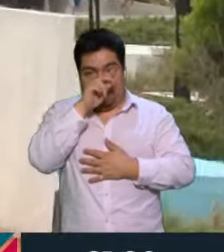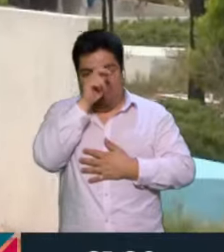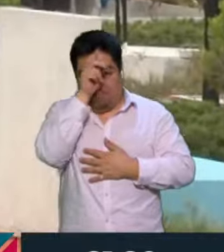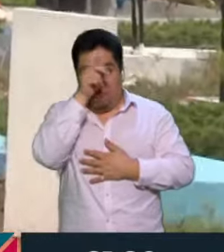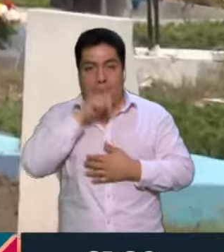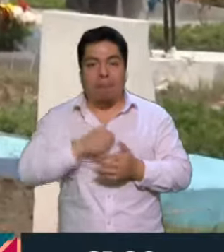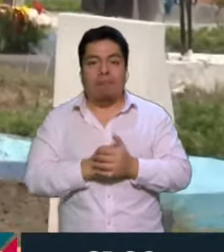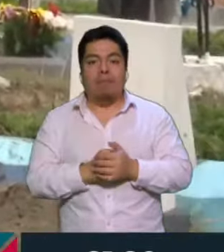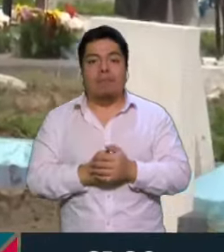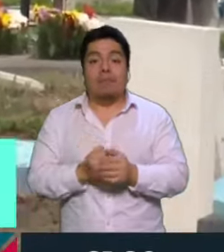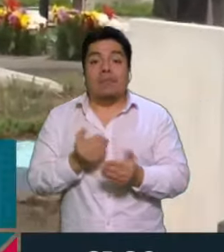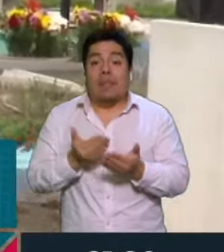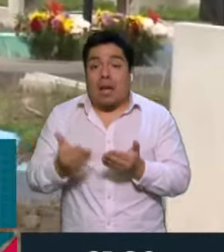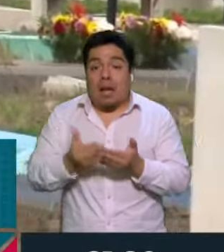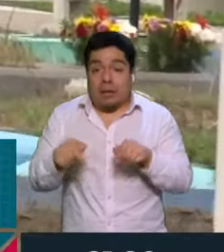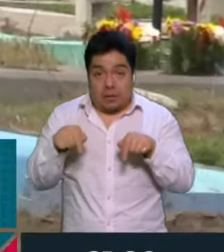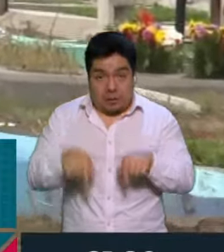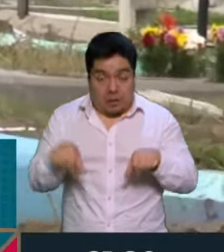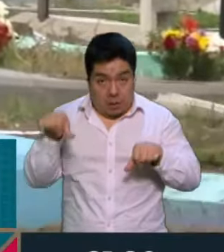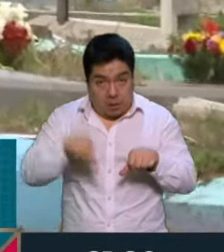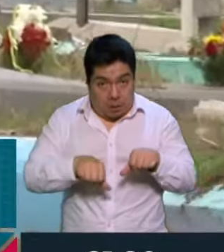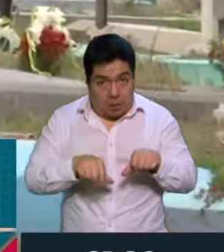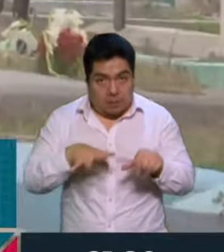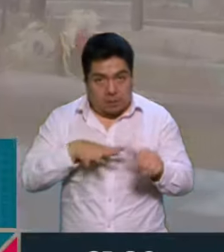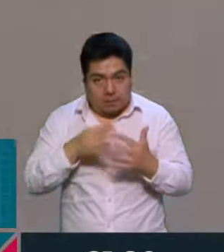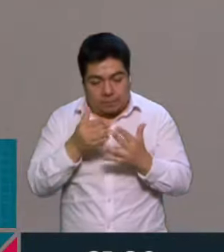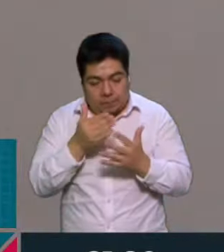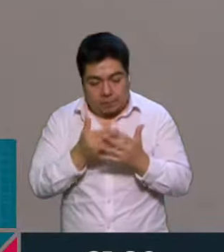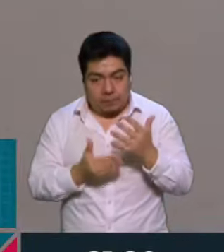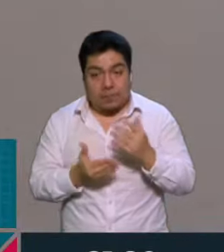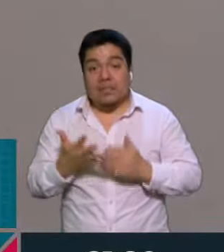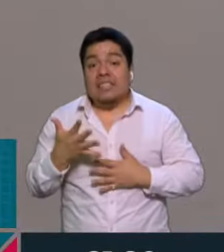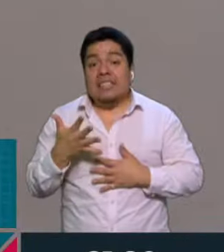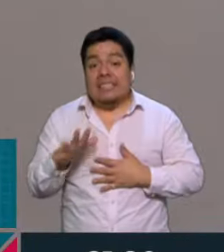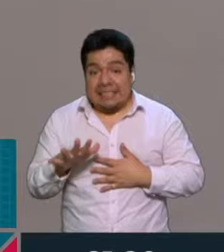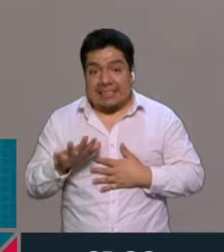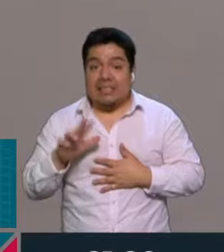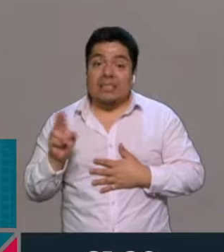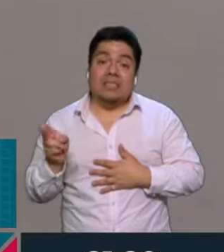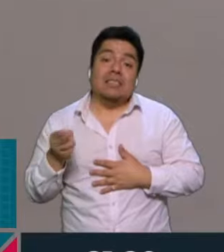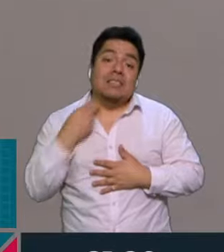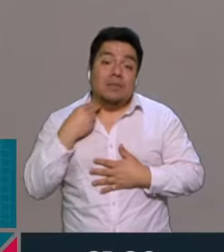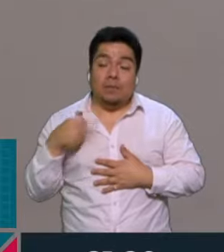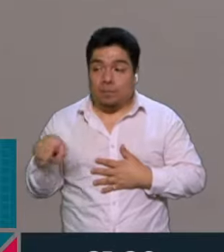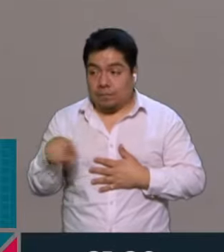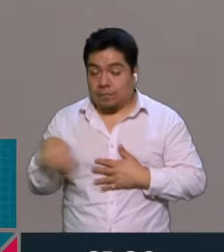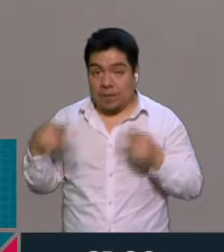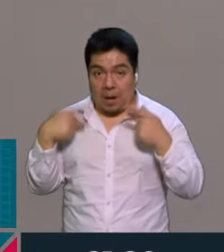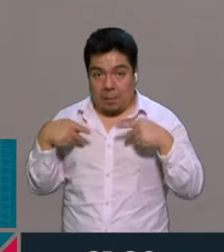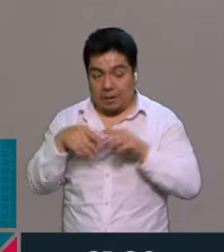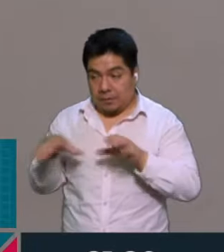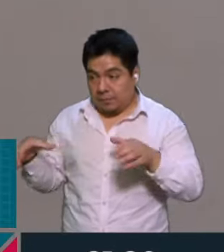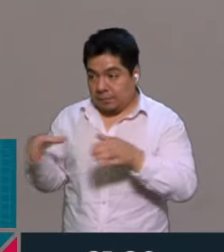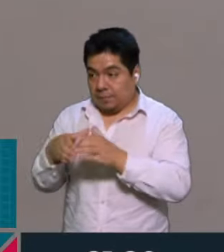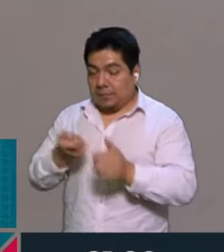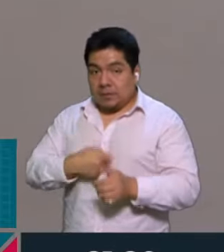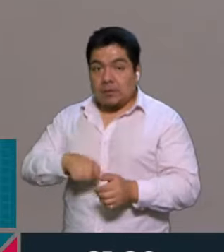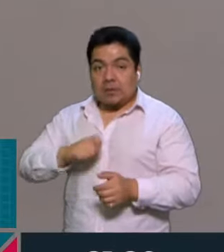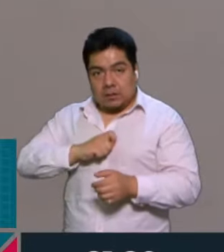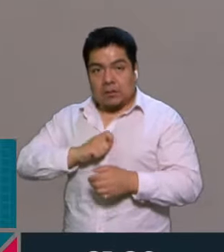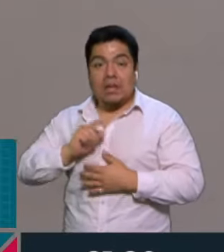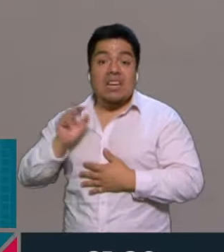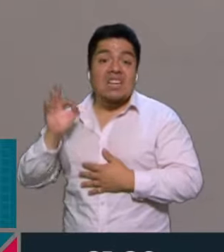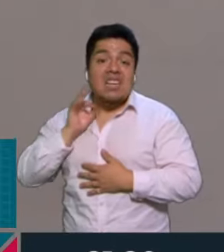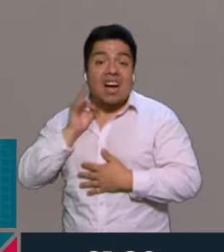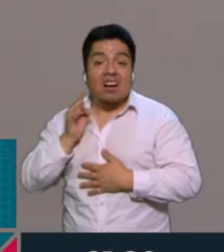Hasta el día de hoy se tiene registro de 10 asesinatos cometidos en contra de personas trans y la Fiscalía nos comparte